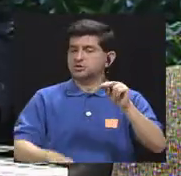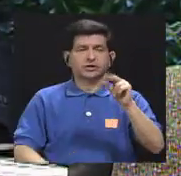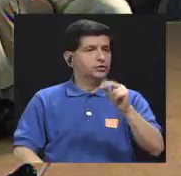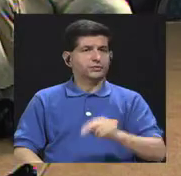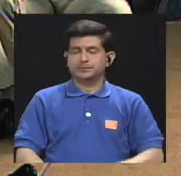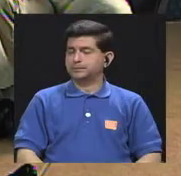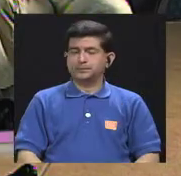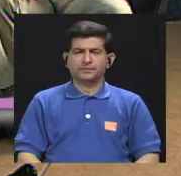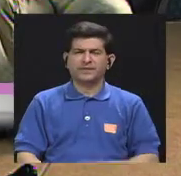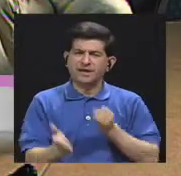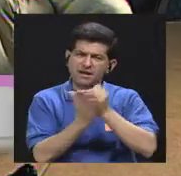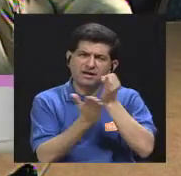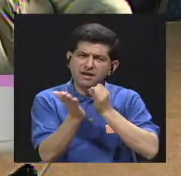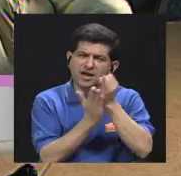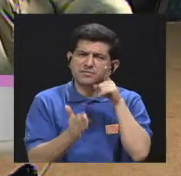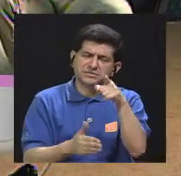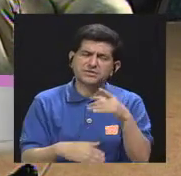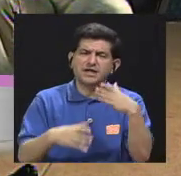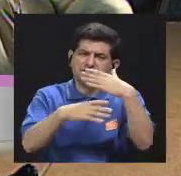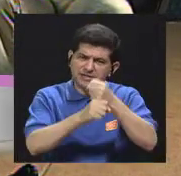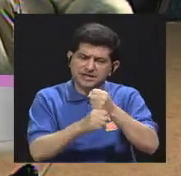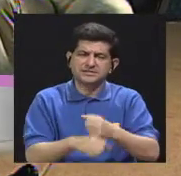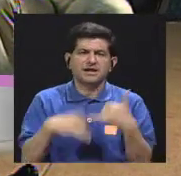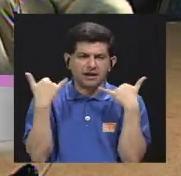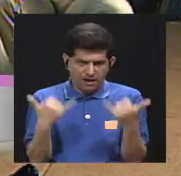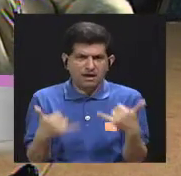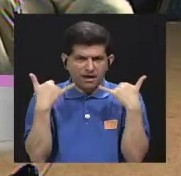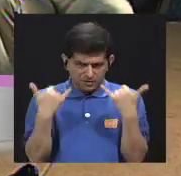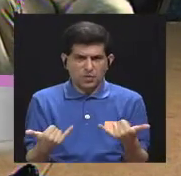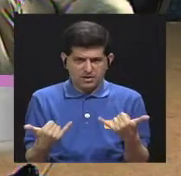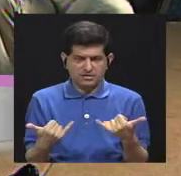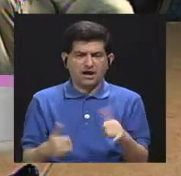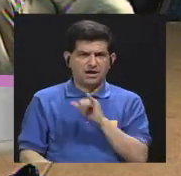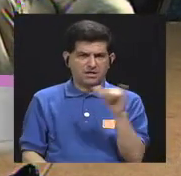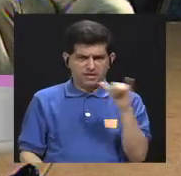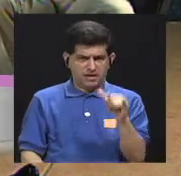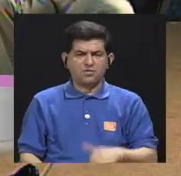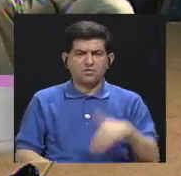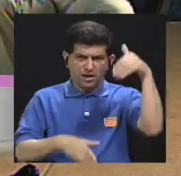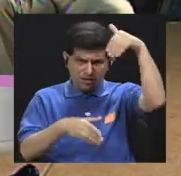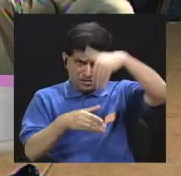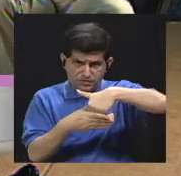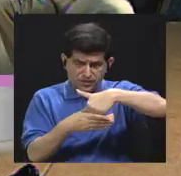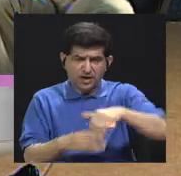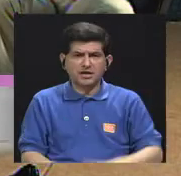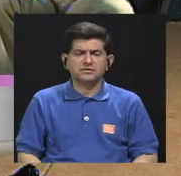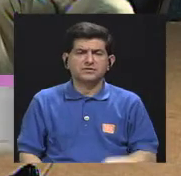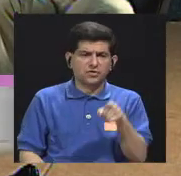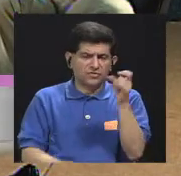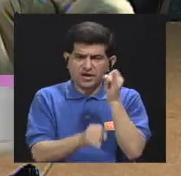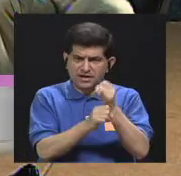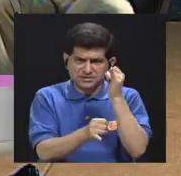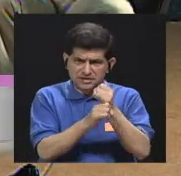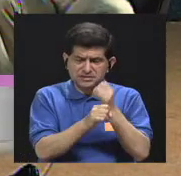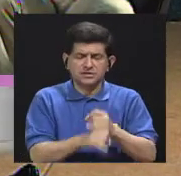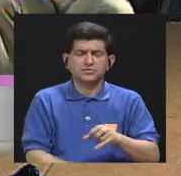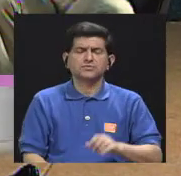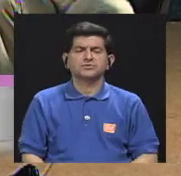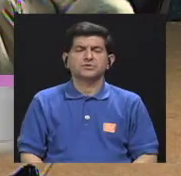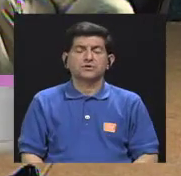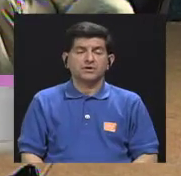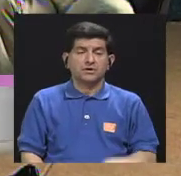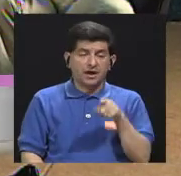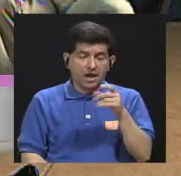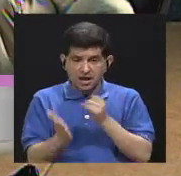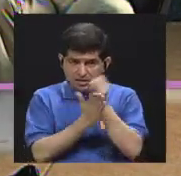y las investigaciones que ustedes llevan a cabo actualmente también se enmarcan dentro de la INCIENSA o esta